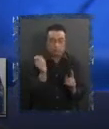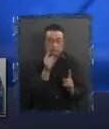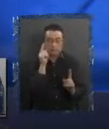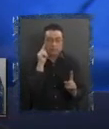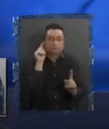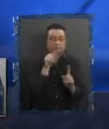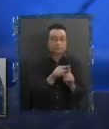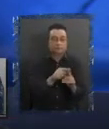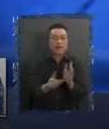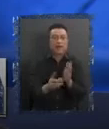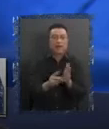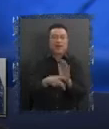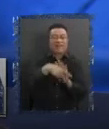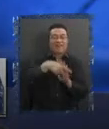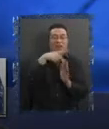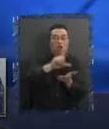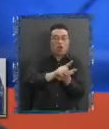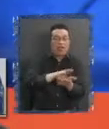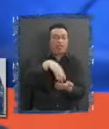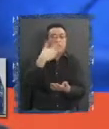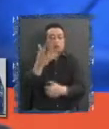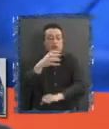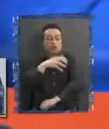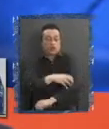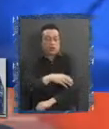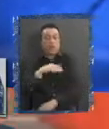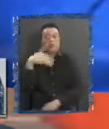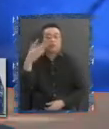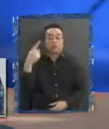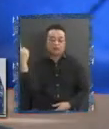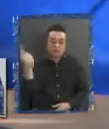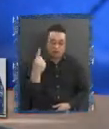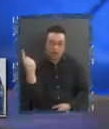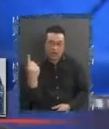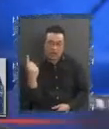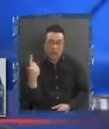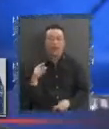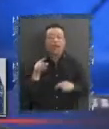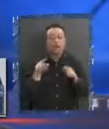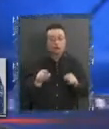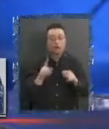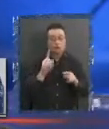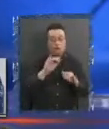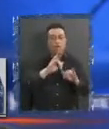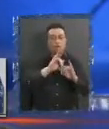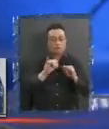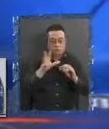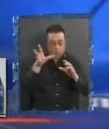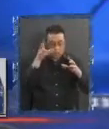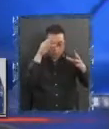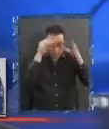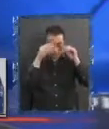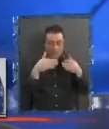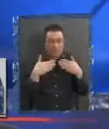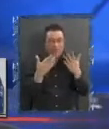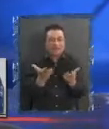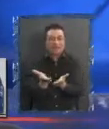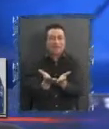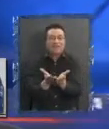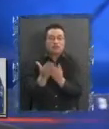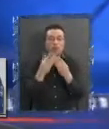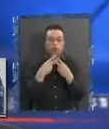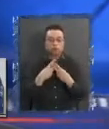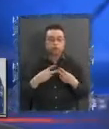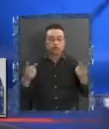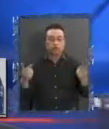ser a nivel local Luego a nivel regional Y luego a nivel nacional Y eso Tiene que ver Con una cierta manera De comprender La prestación De servicios públicos La segunda